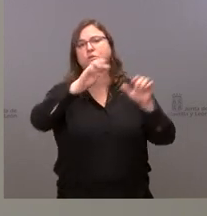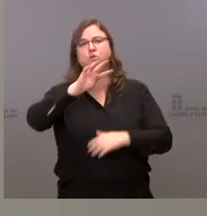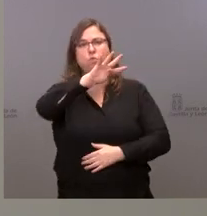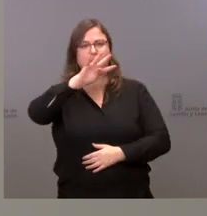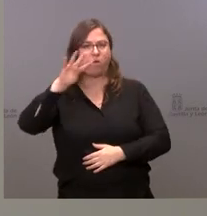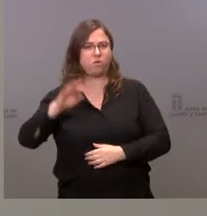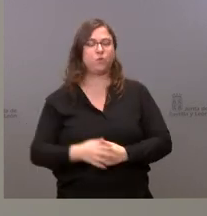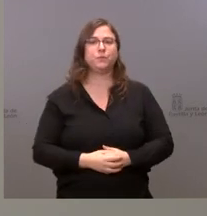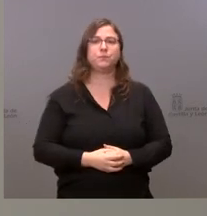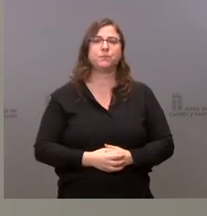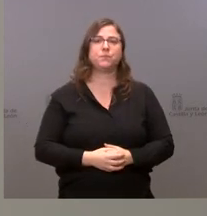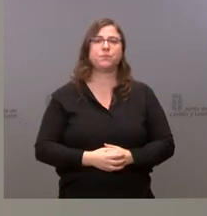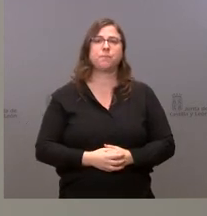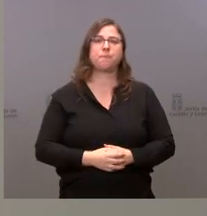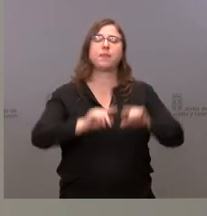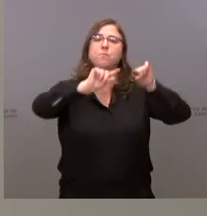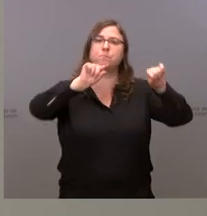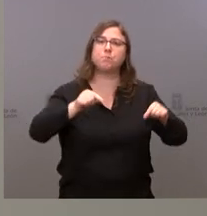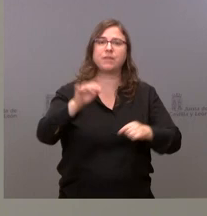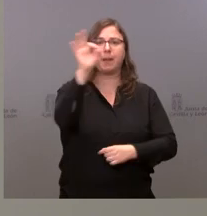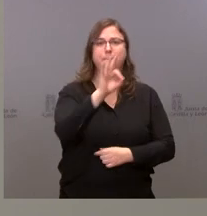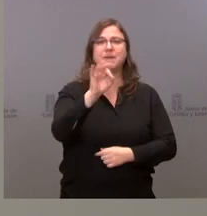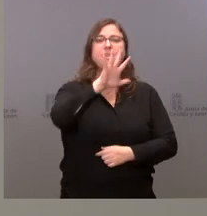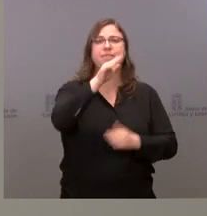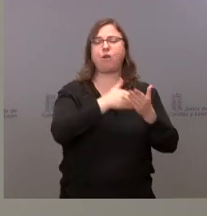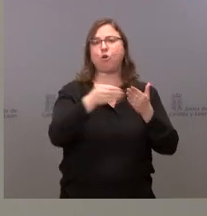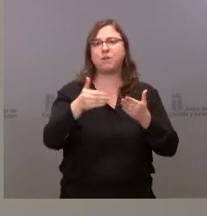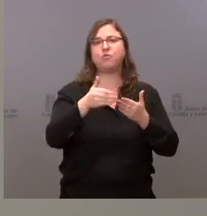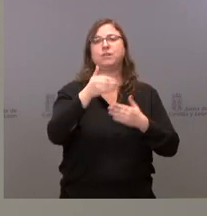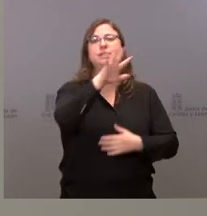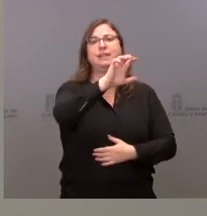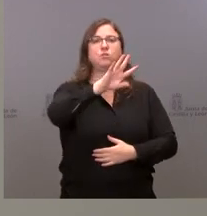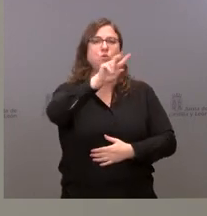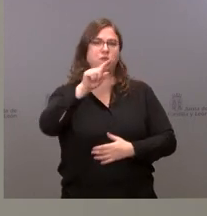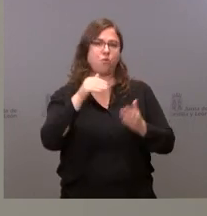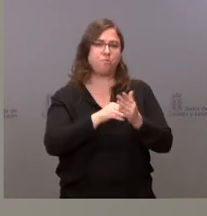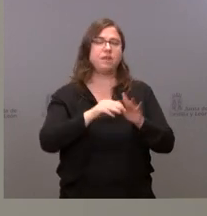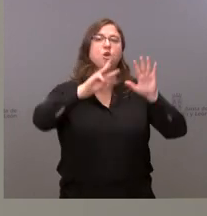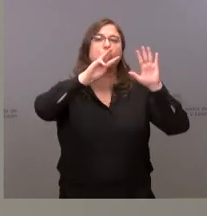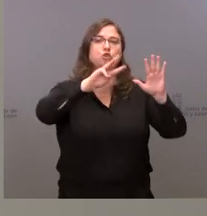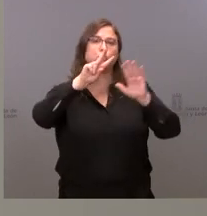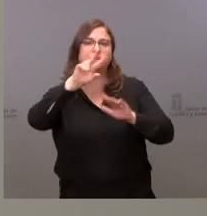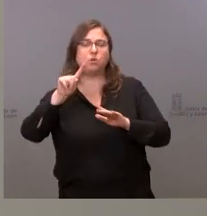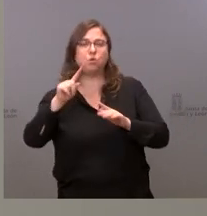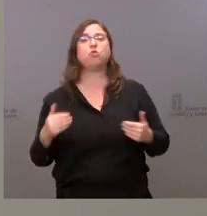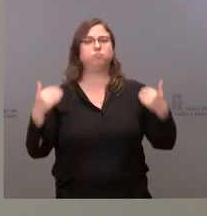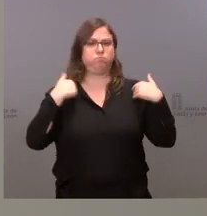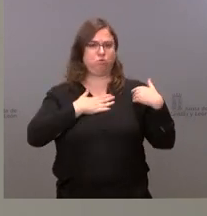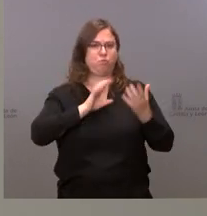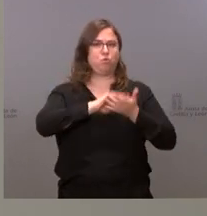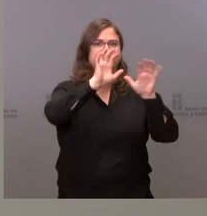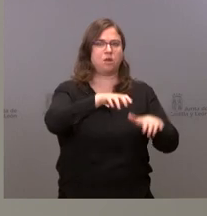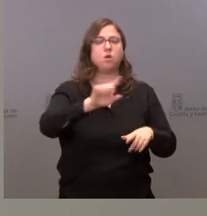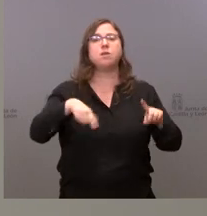.134,69 euros, para Palencia 5.551.820,21 euros, de aportación de la Junta y una